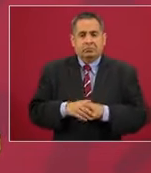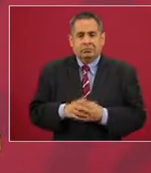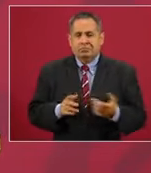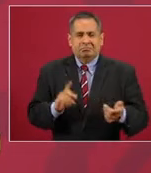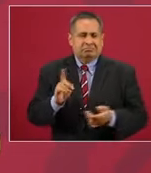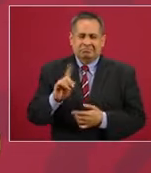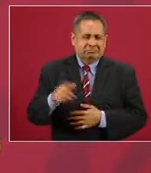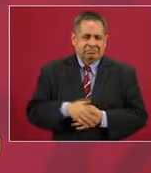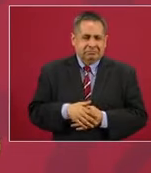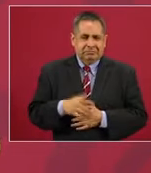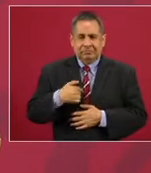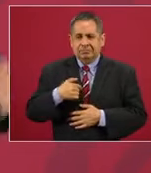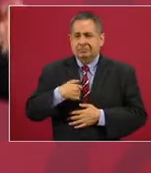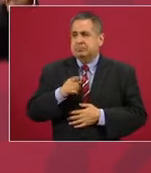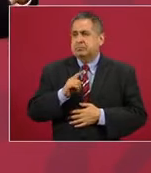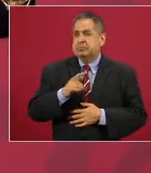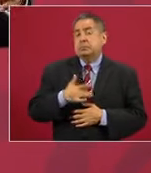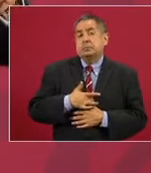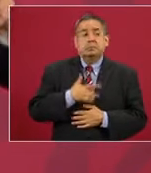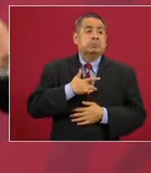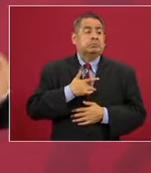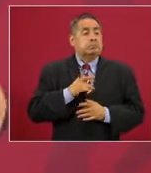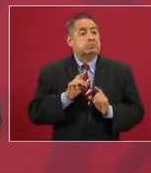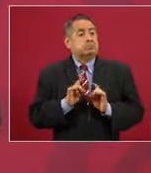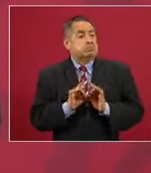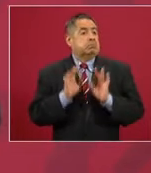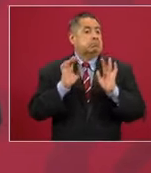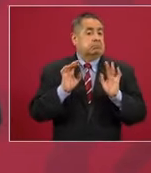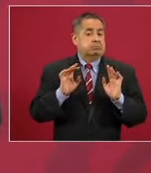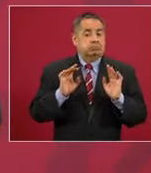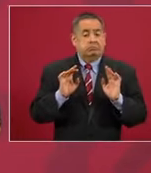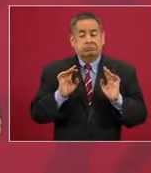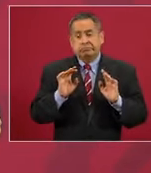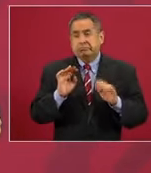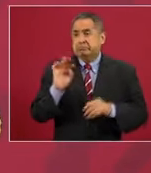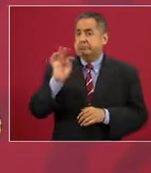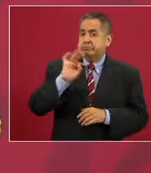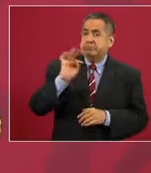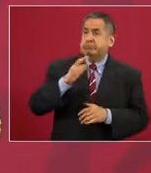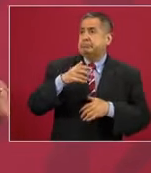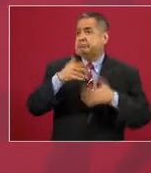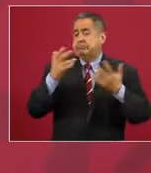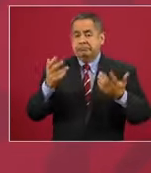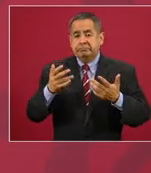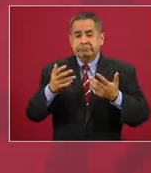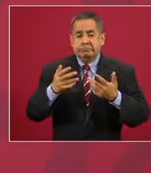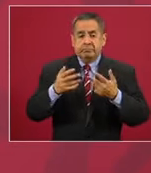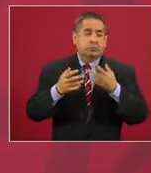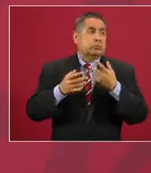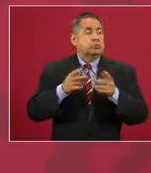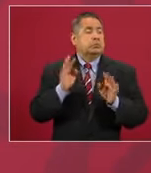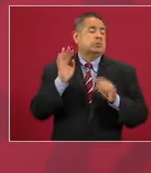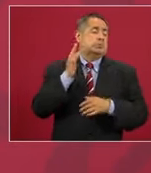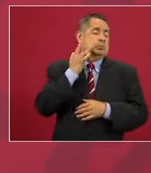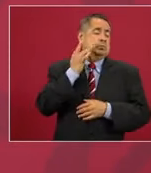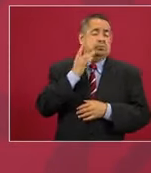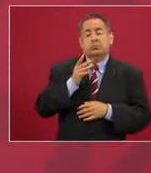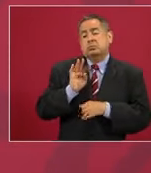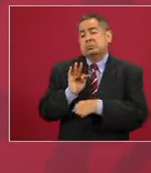por hablar de los pobres